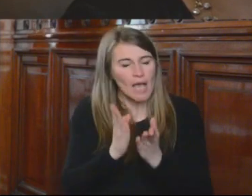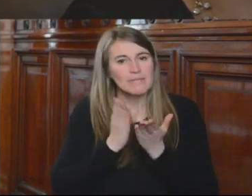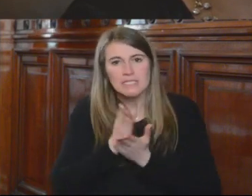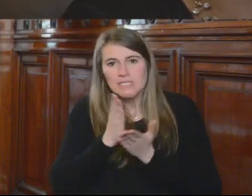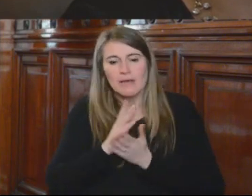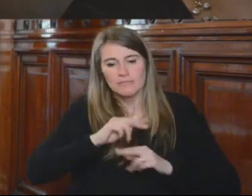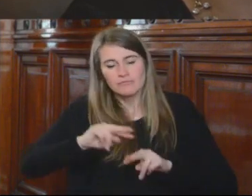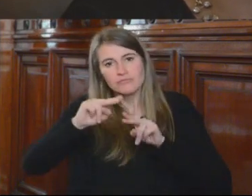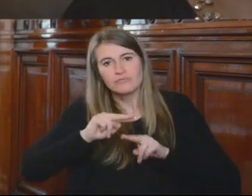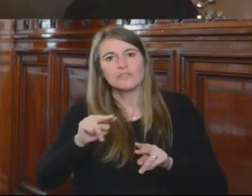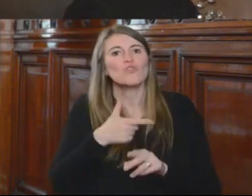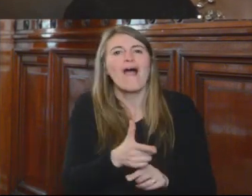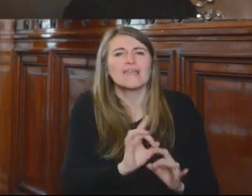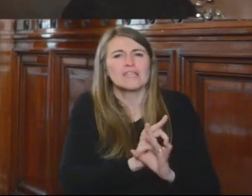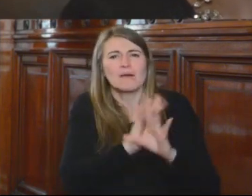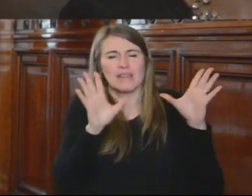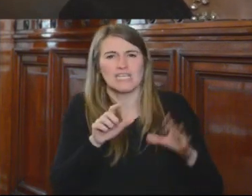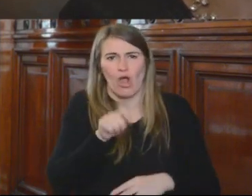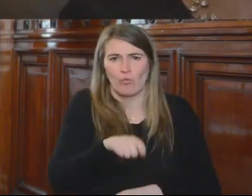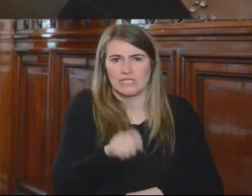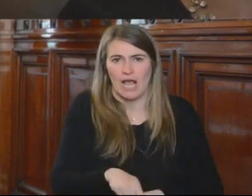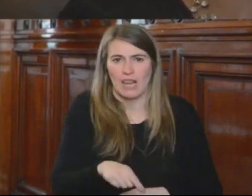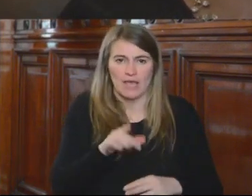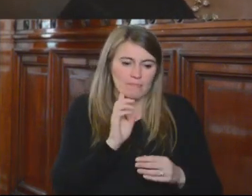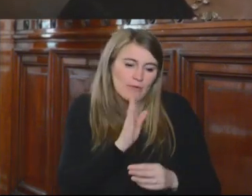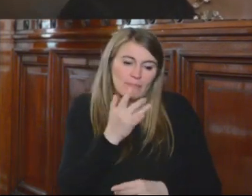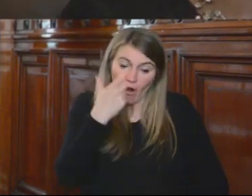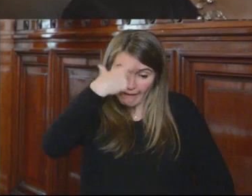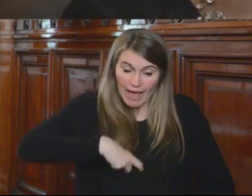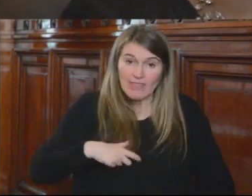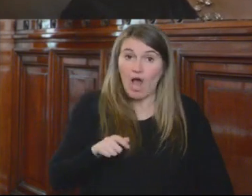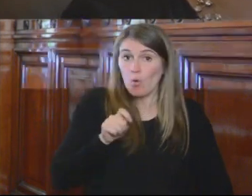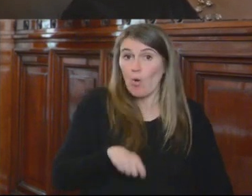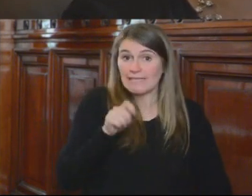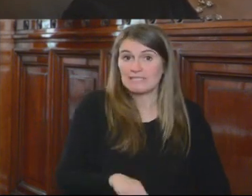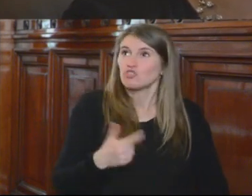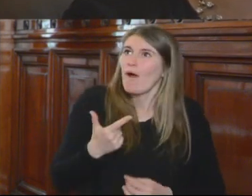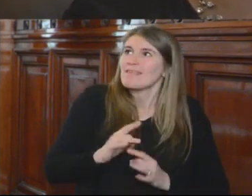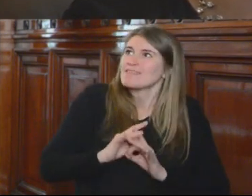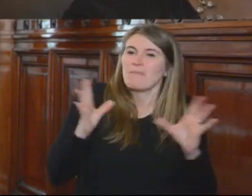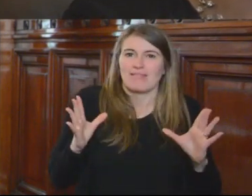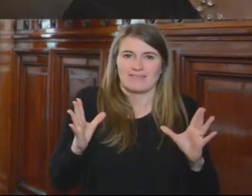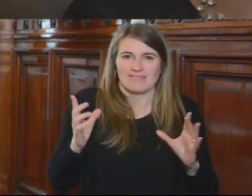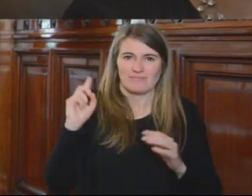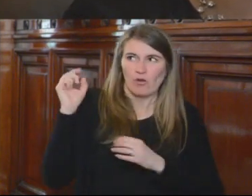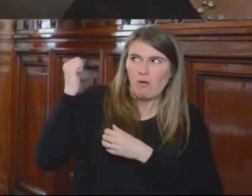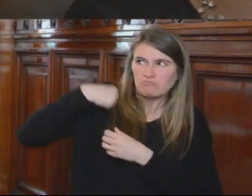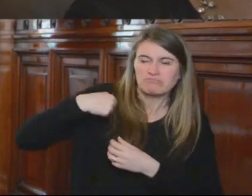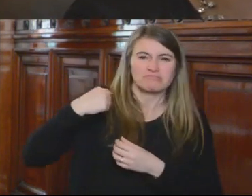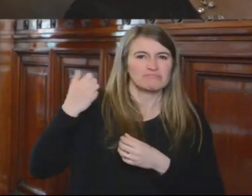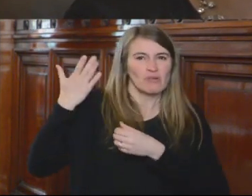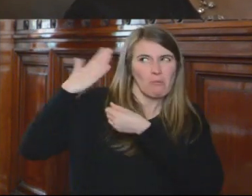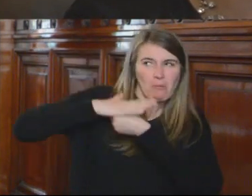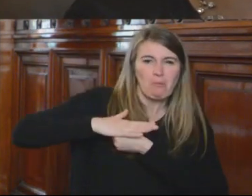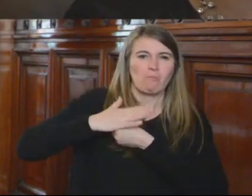de la independencia judicial y el ejercicio independiente de la judicatura en violación tanto a los derechos y